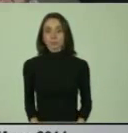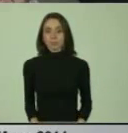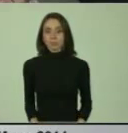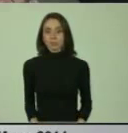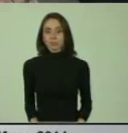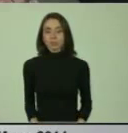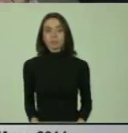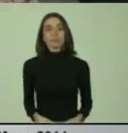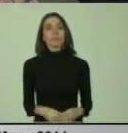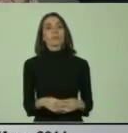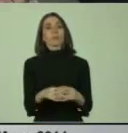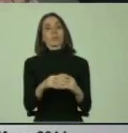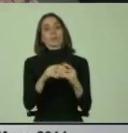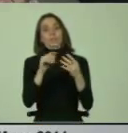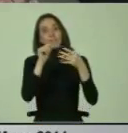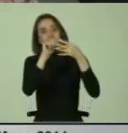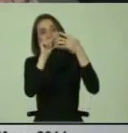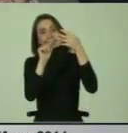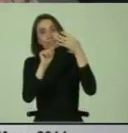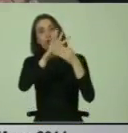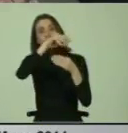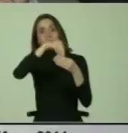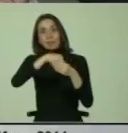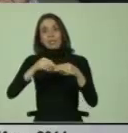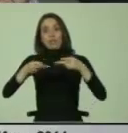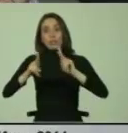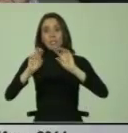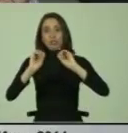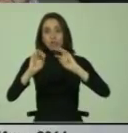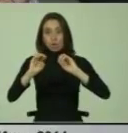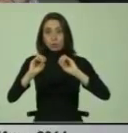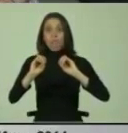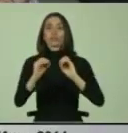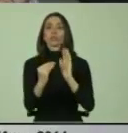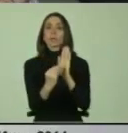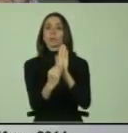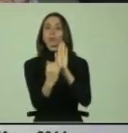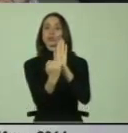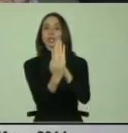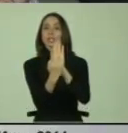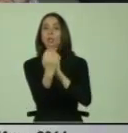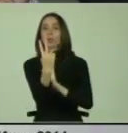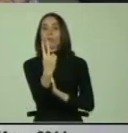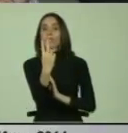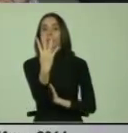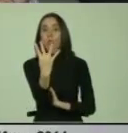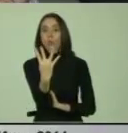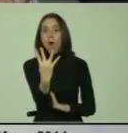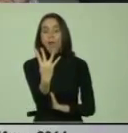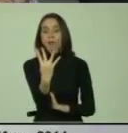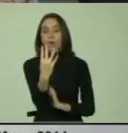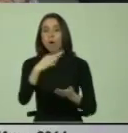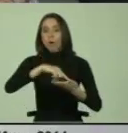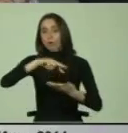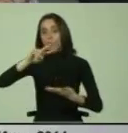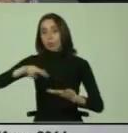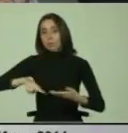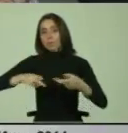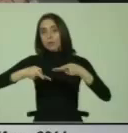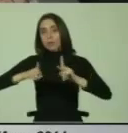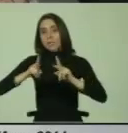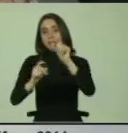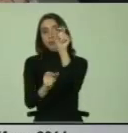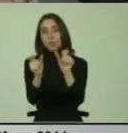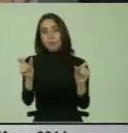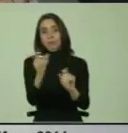Estos elementos y contenidos del derecho a la educación se recogen también en el artículo 24 de la Convención de los Derechos